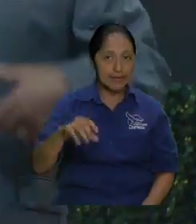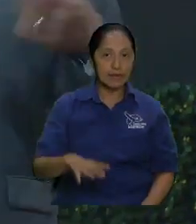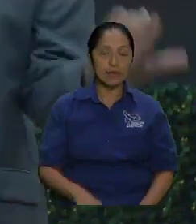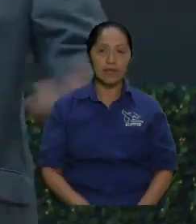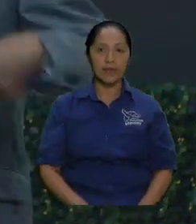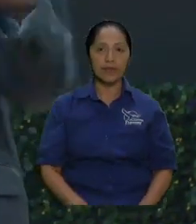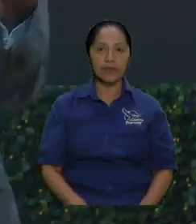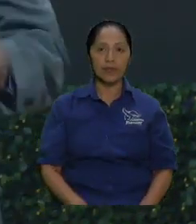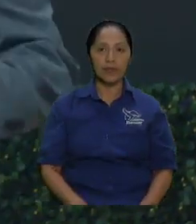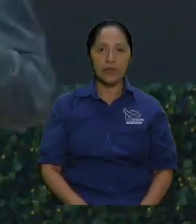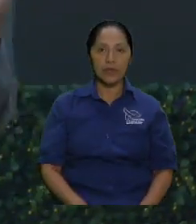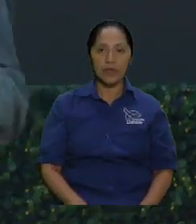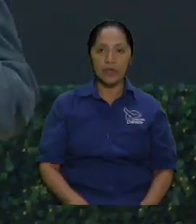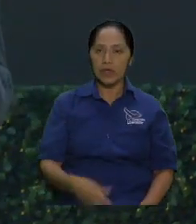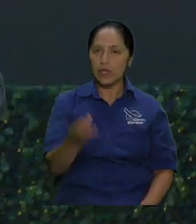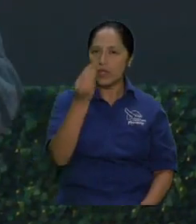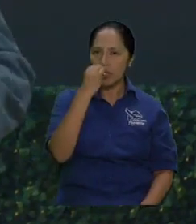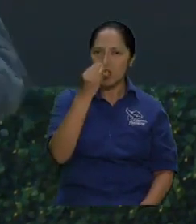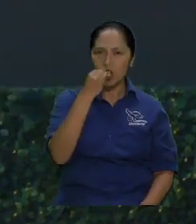y le meten ahí